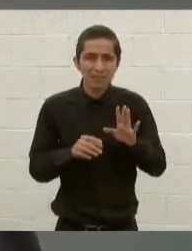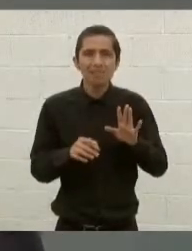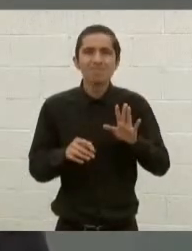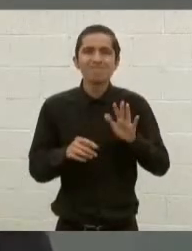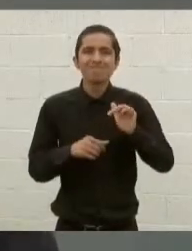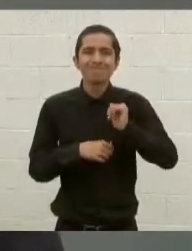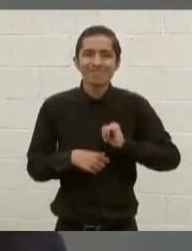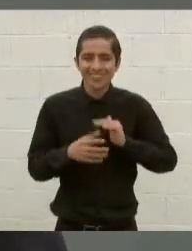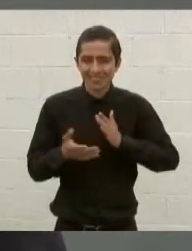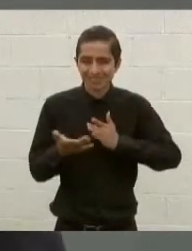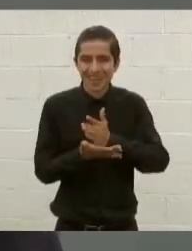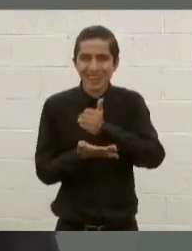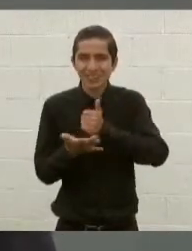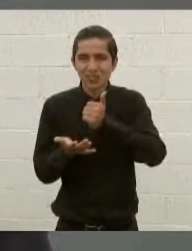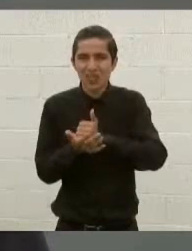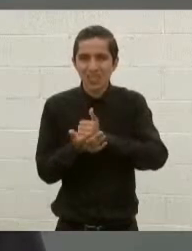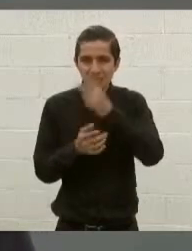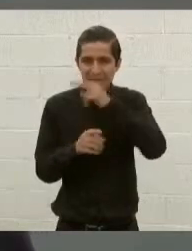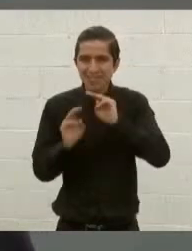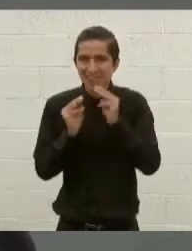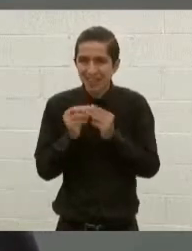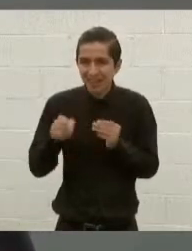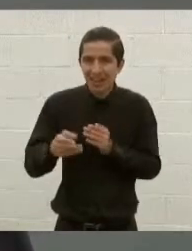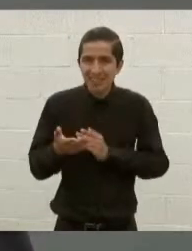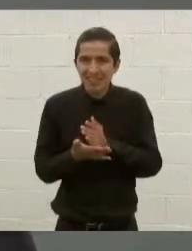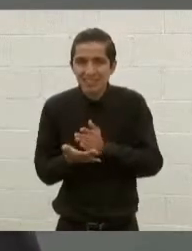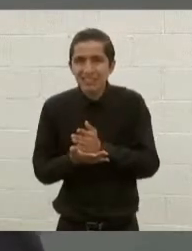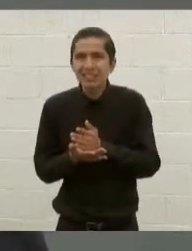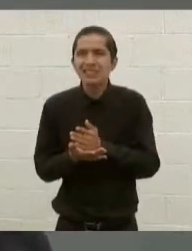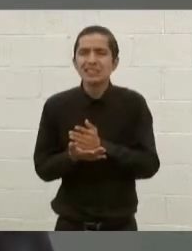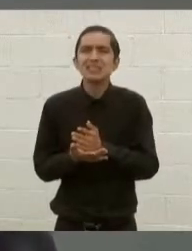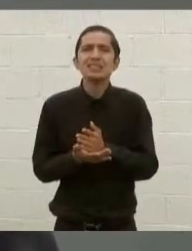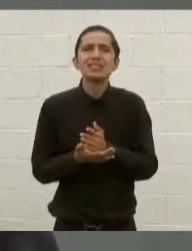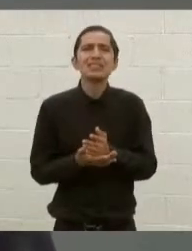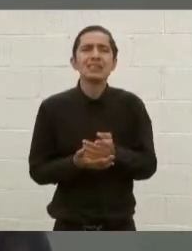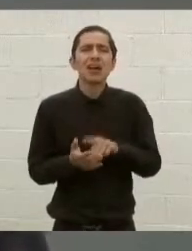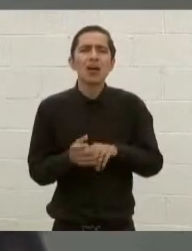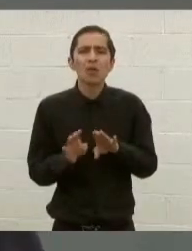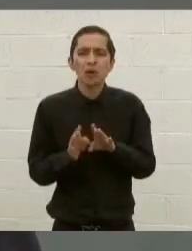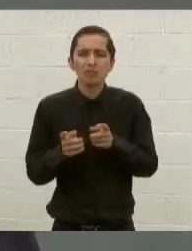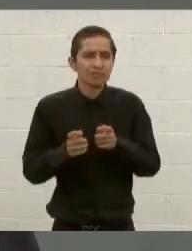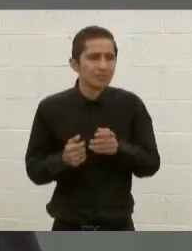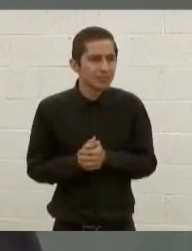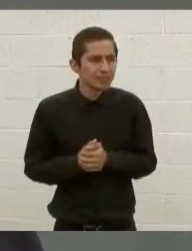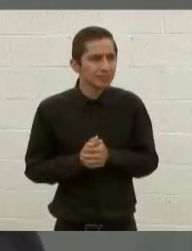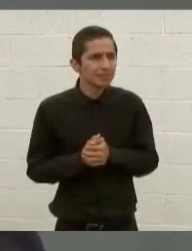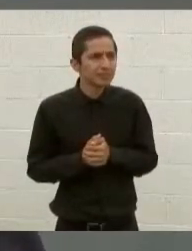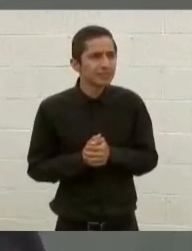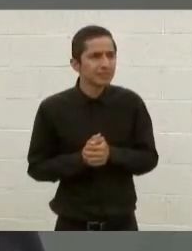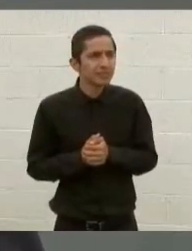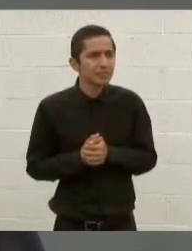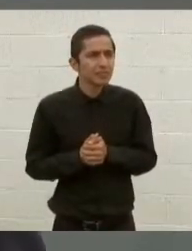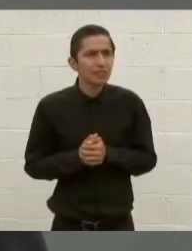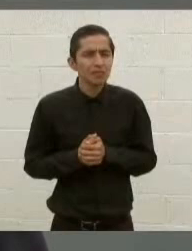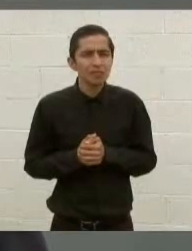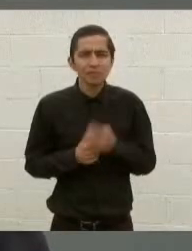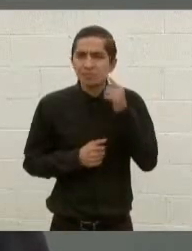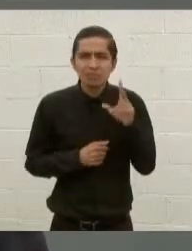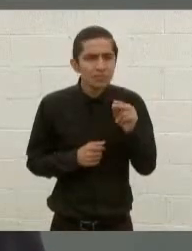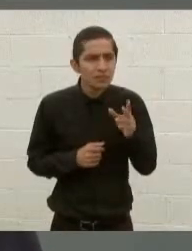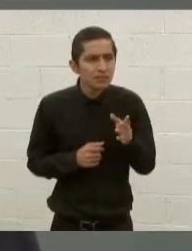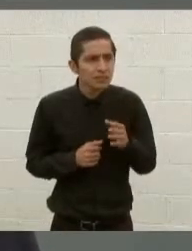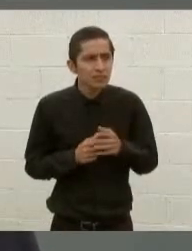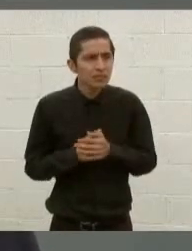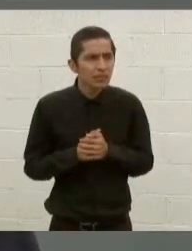criminales en la ciudad el tema es la dimensión de cada uno de ellos se